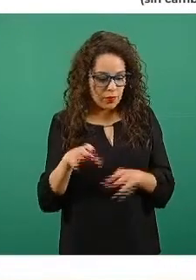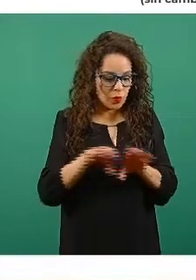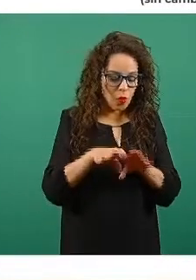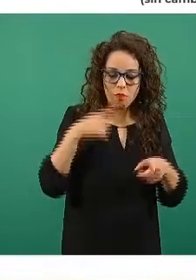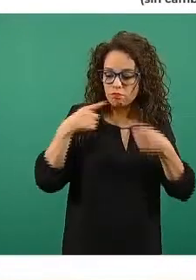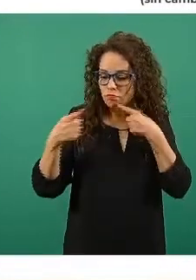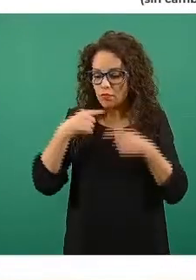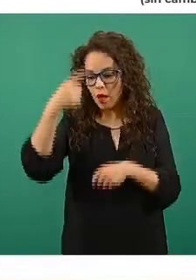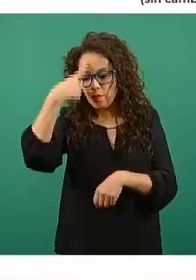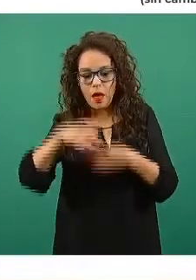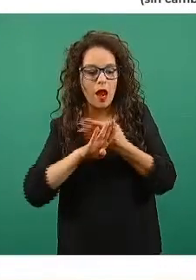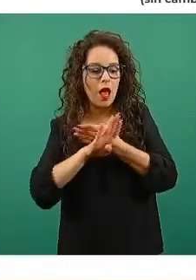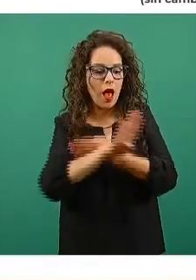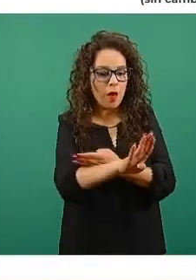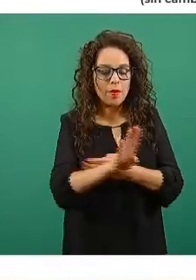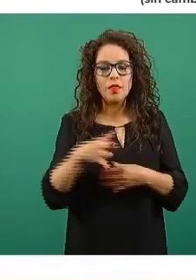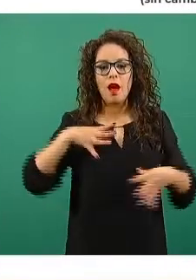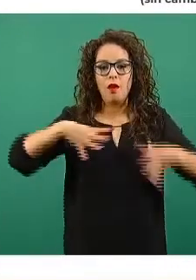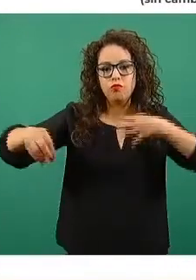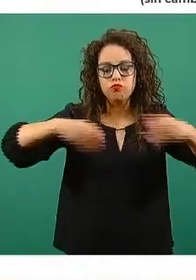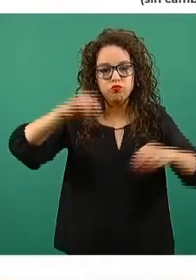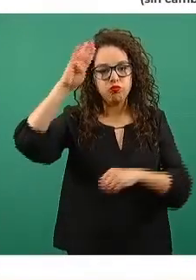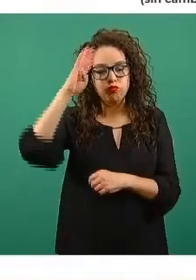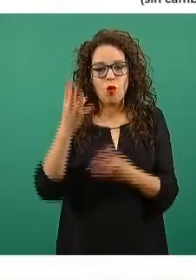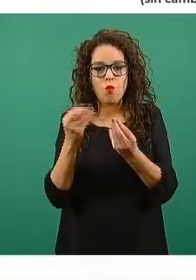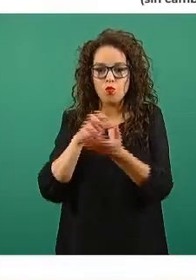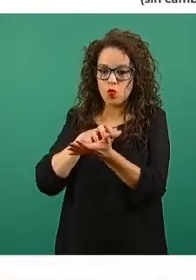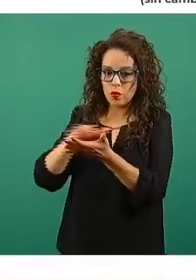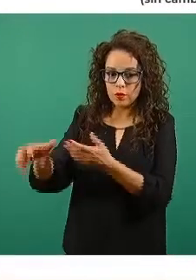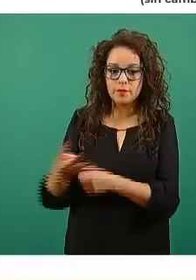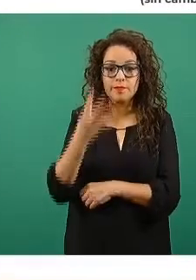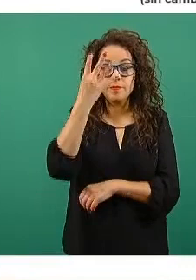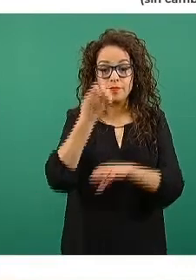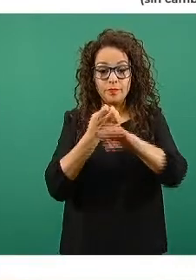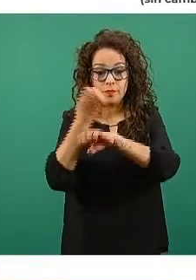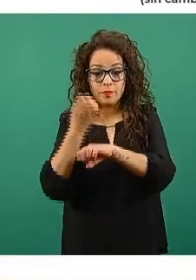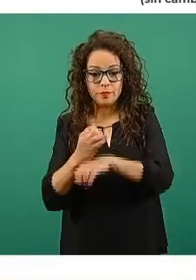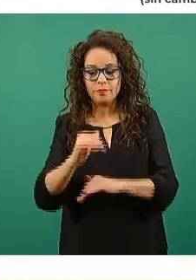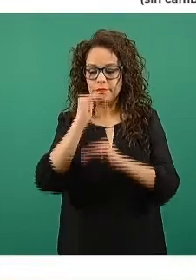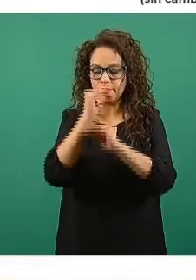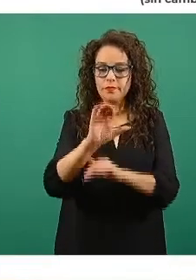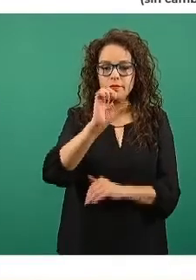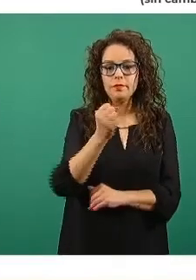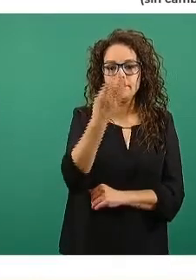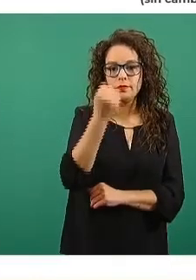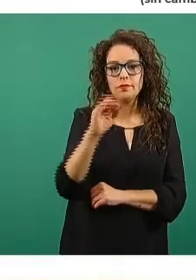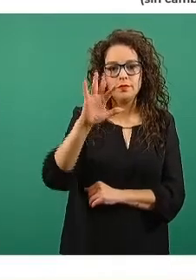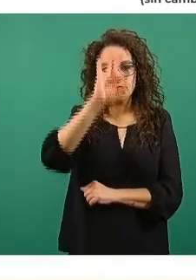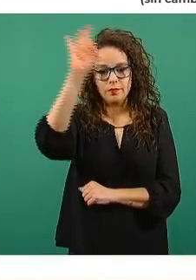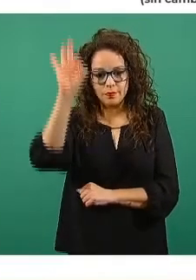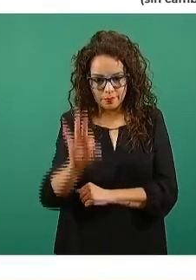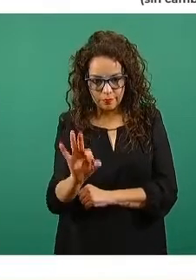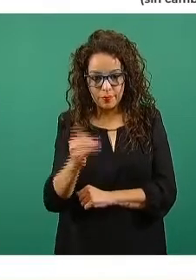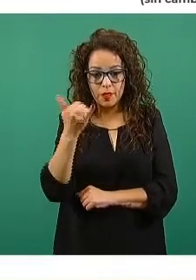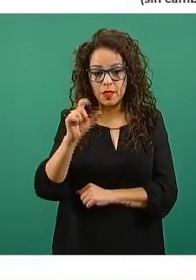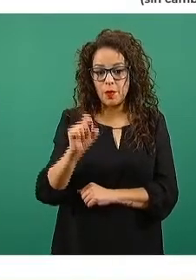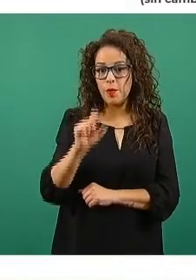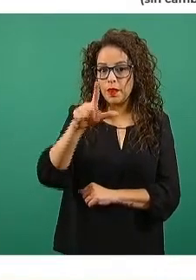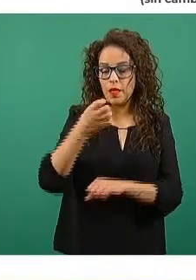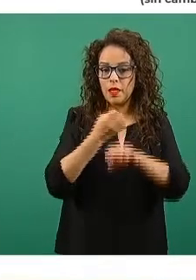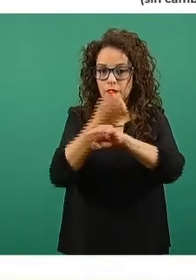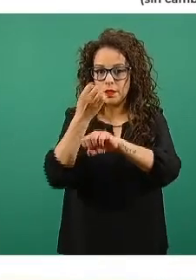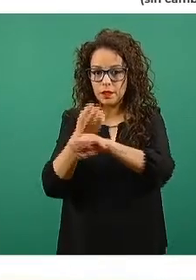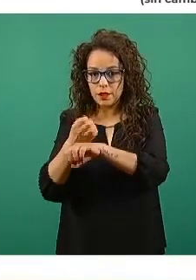comunitaria. Cuatro entidades, entre el 69 por ciento y 50 por ciento y 27 entidades